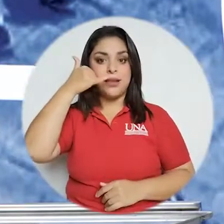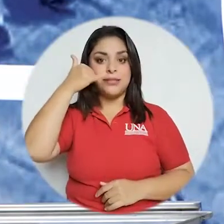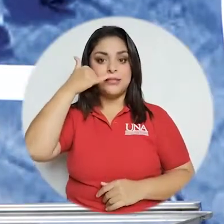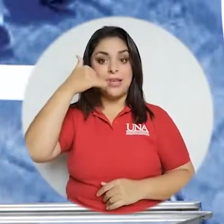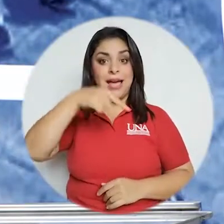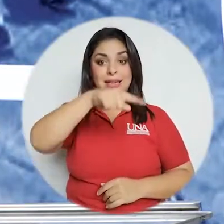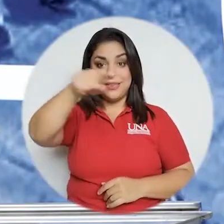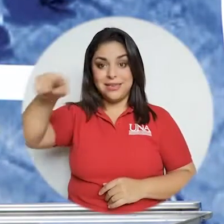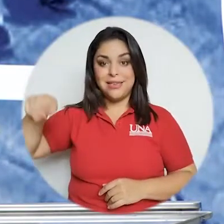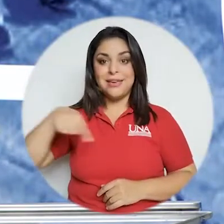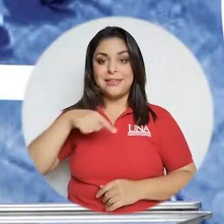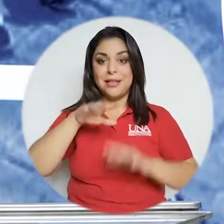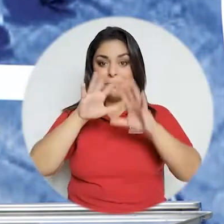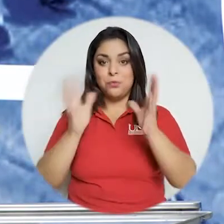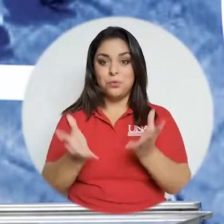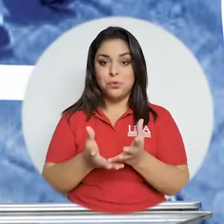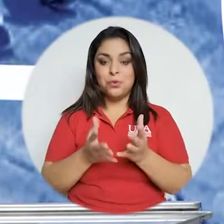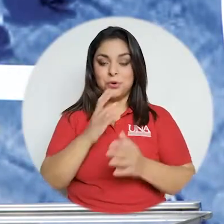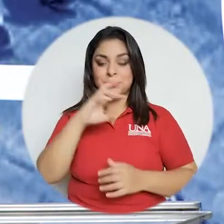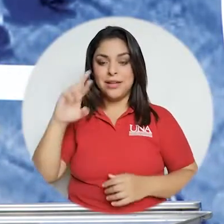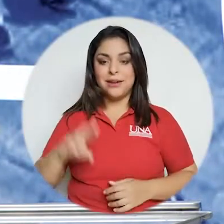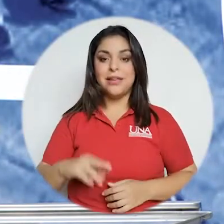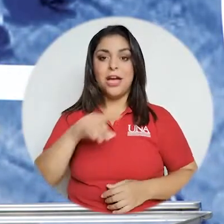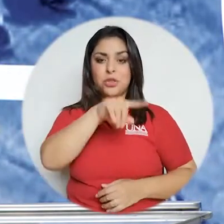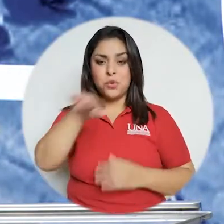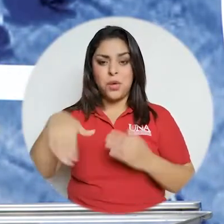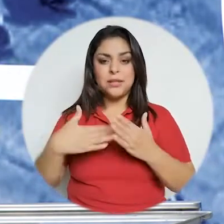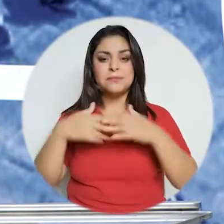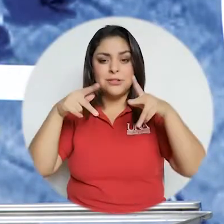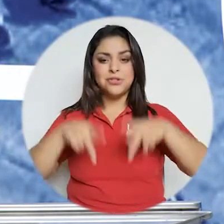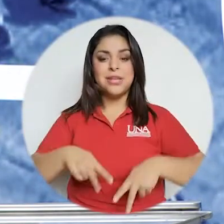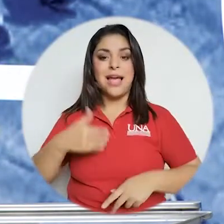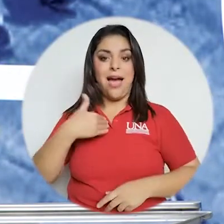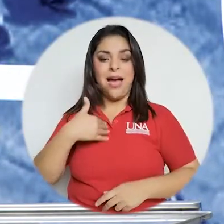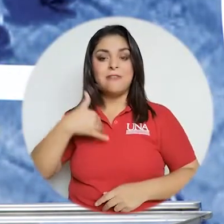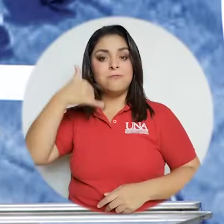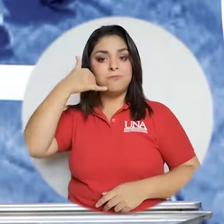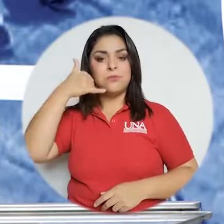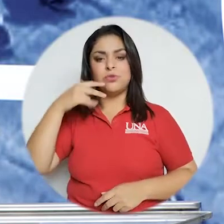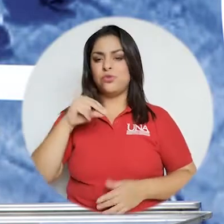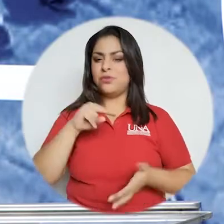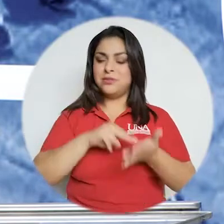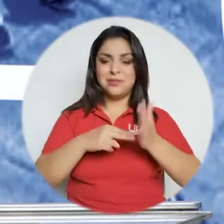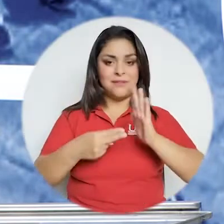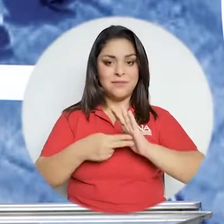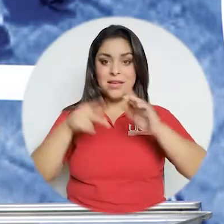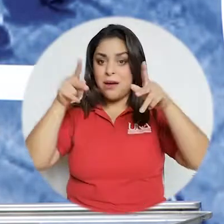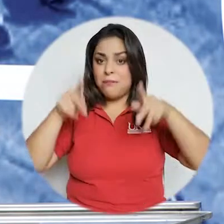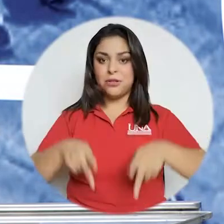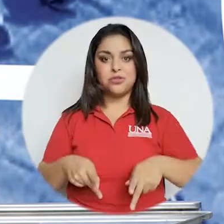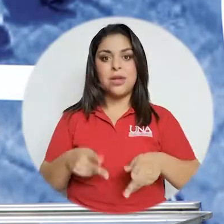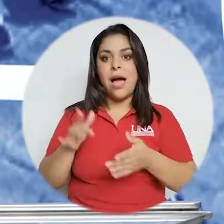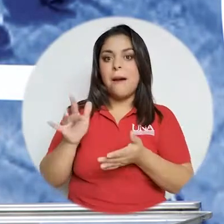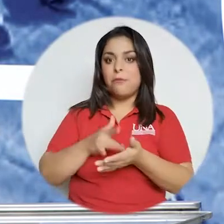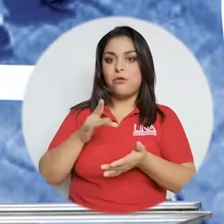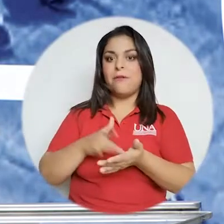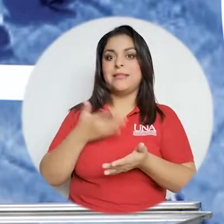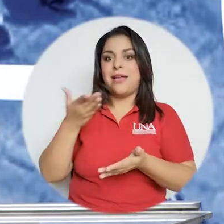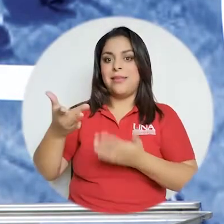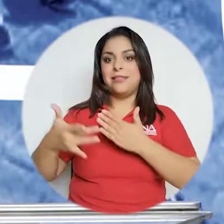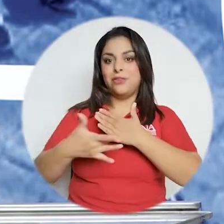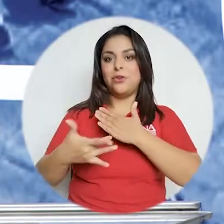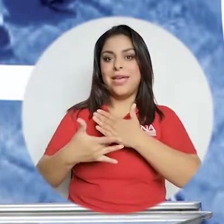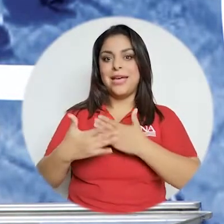miles de celulares dando vueltas por ahí y mucha gente que tiene dispositivos móviles no significa que la gente